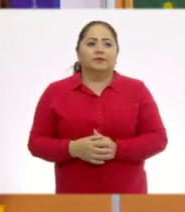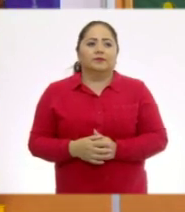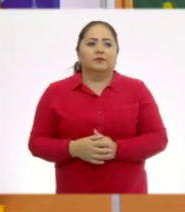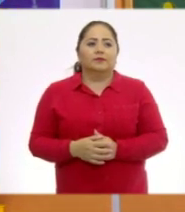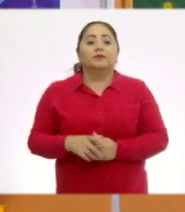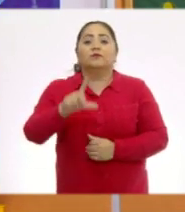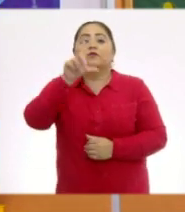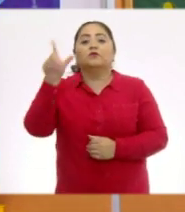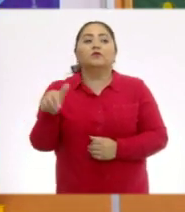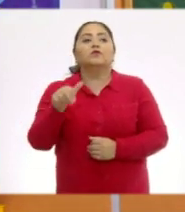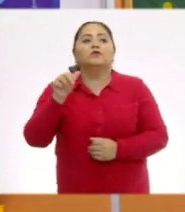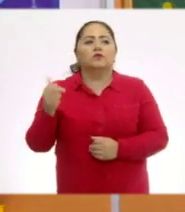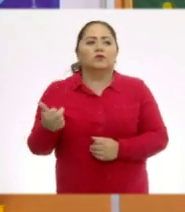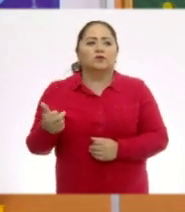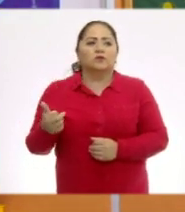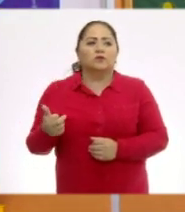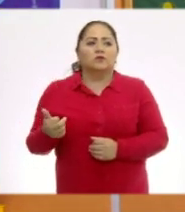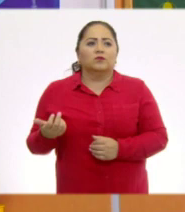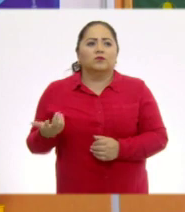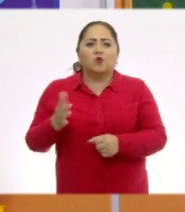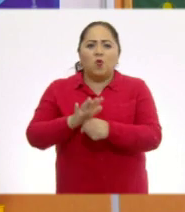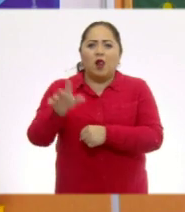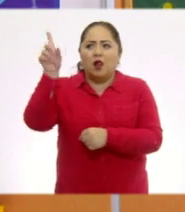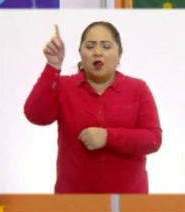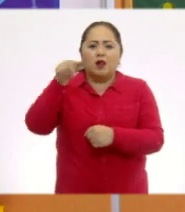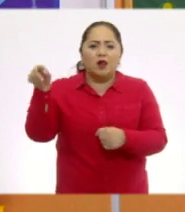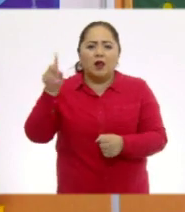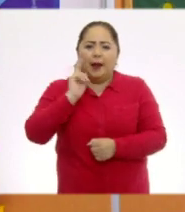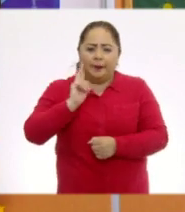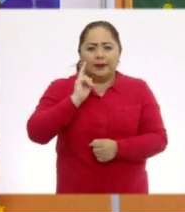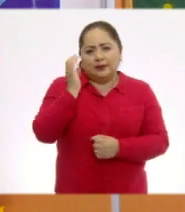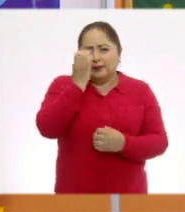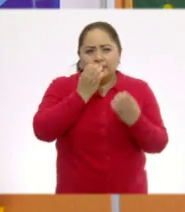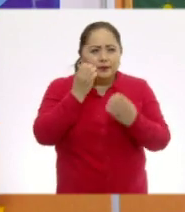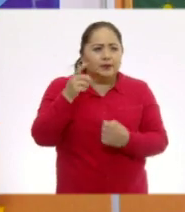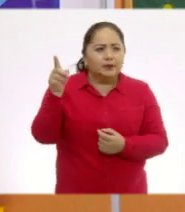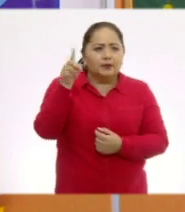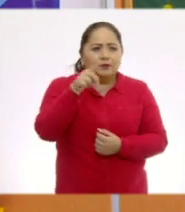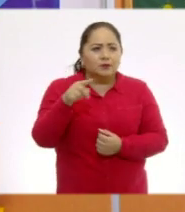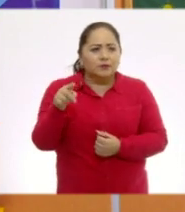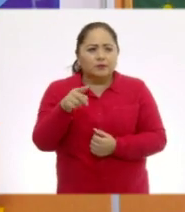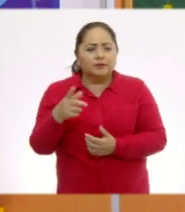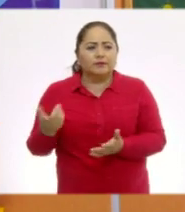Y luego, ¿cómo consigo esta pieza? Vamos a analizarla, ¿no? Claro.